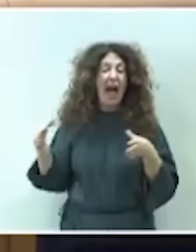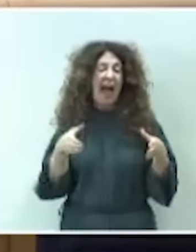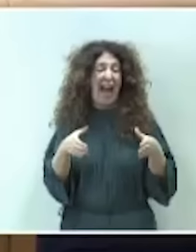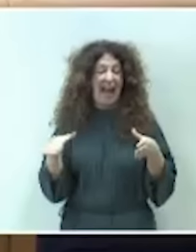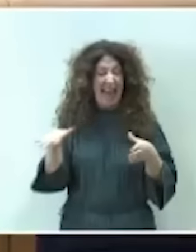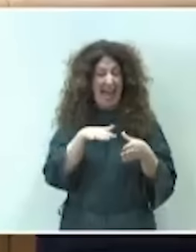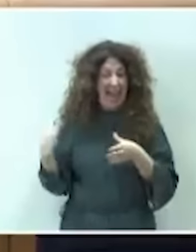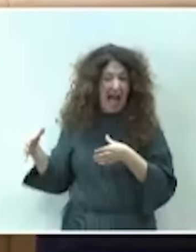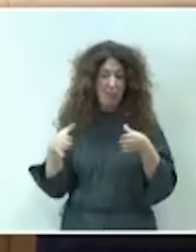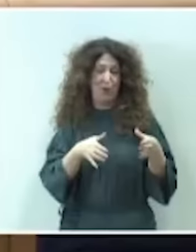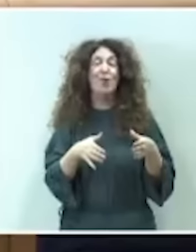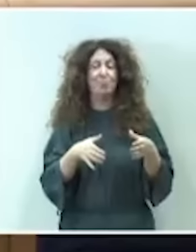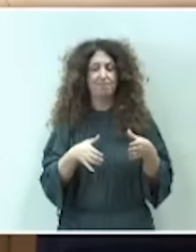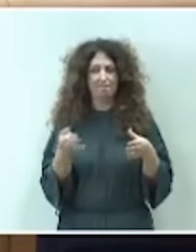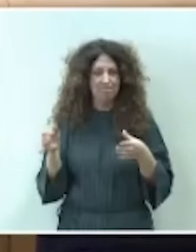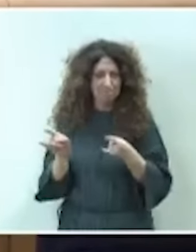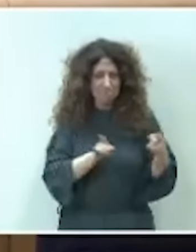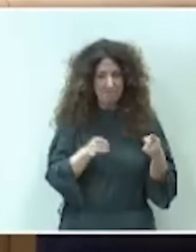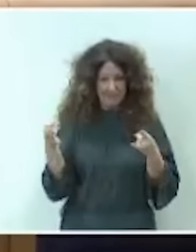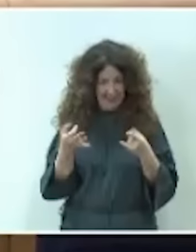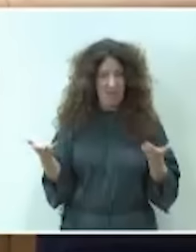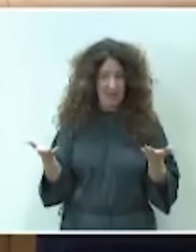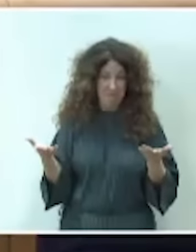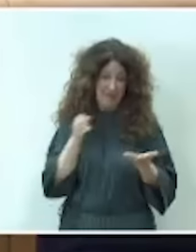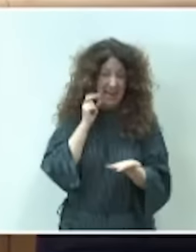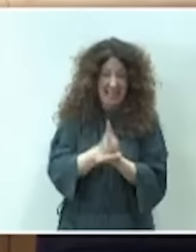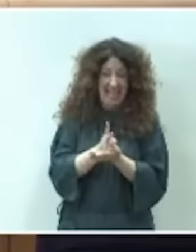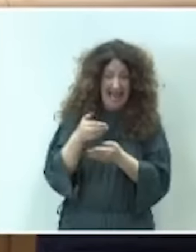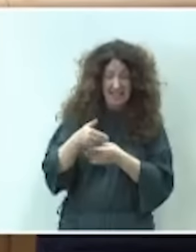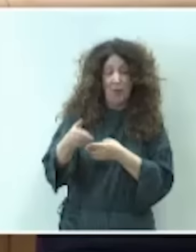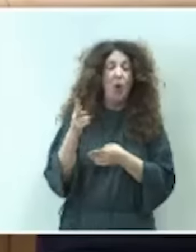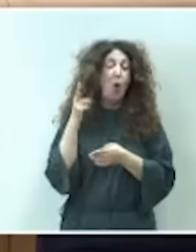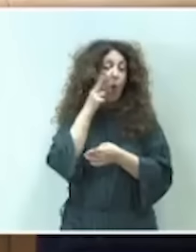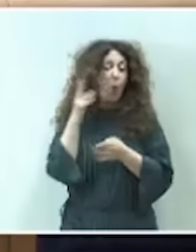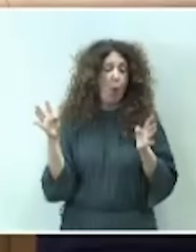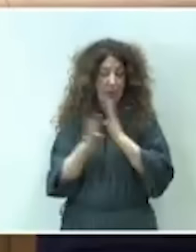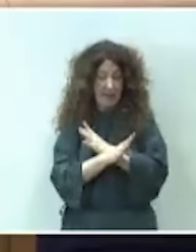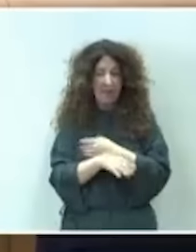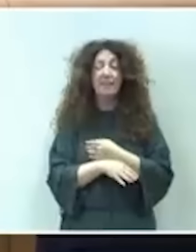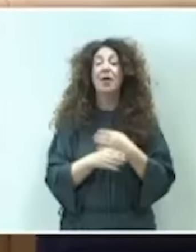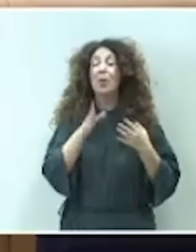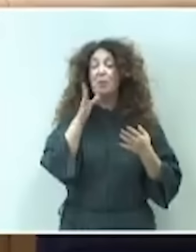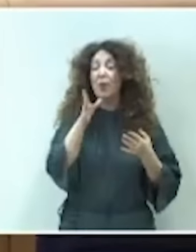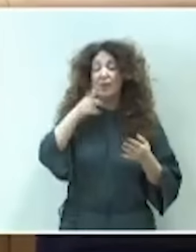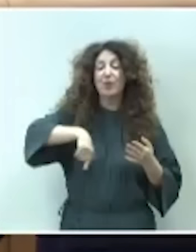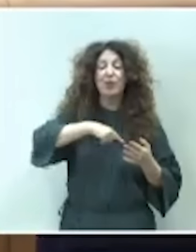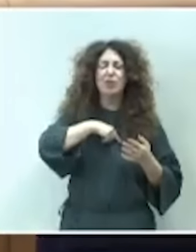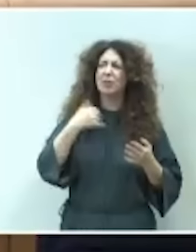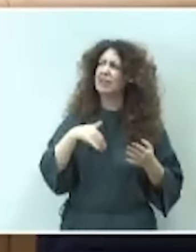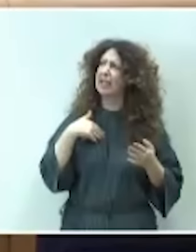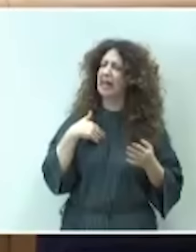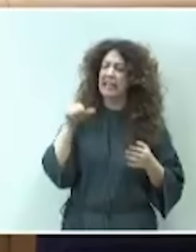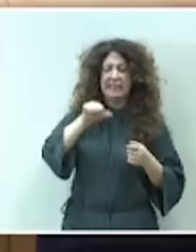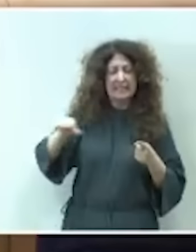Por eso, lo que hemos hecho como primer paso para desarrollar ese consenso es presentar, durante estas semanas